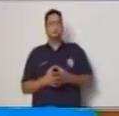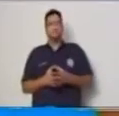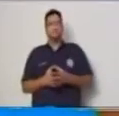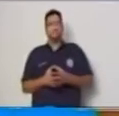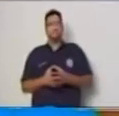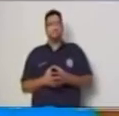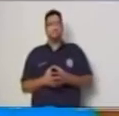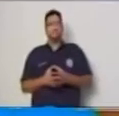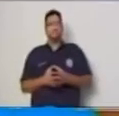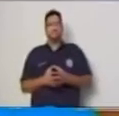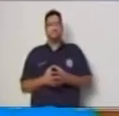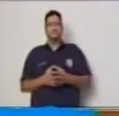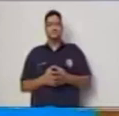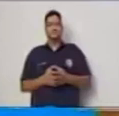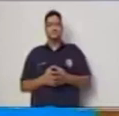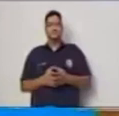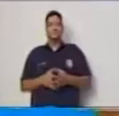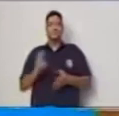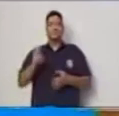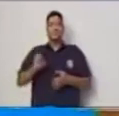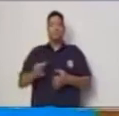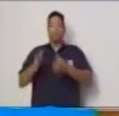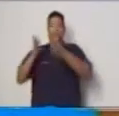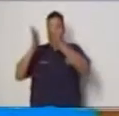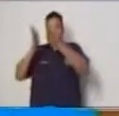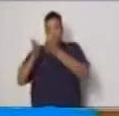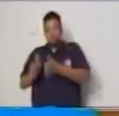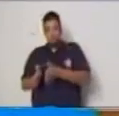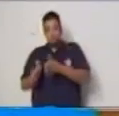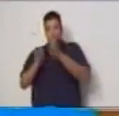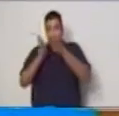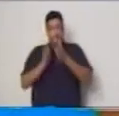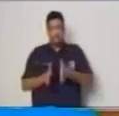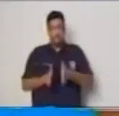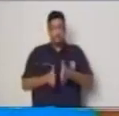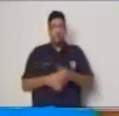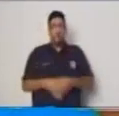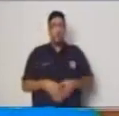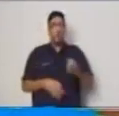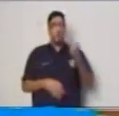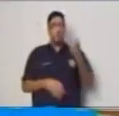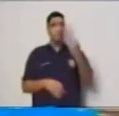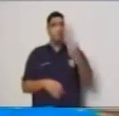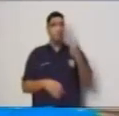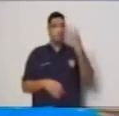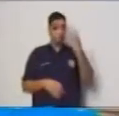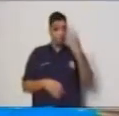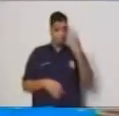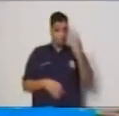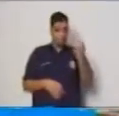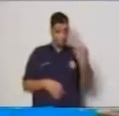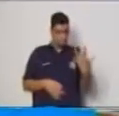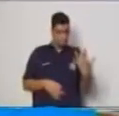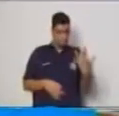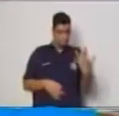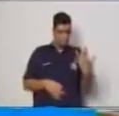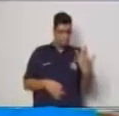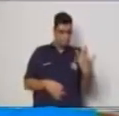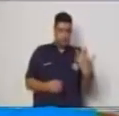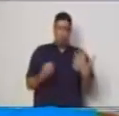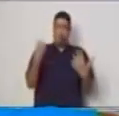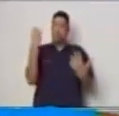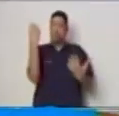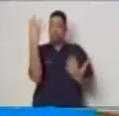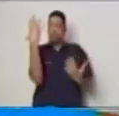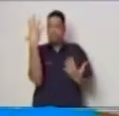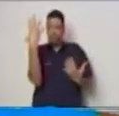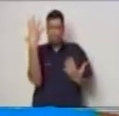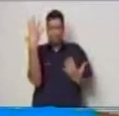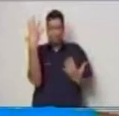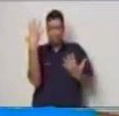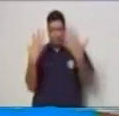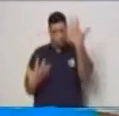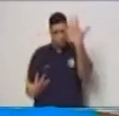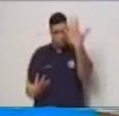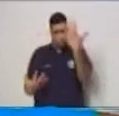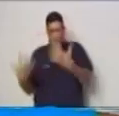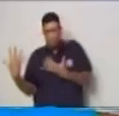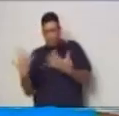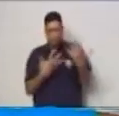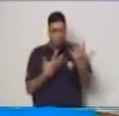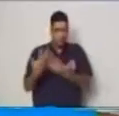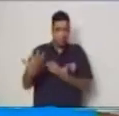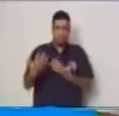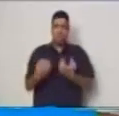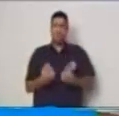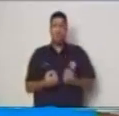hay que colocarlos uno a la par del otro de manera que pueda entenderse con